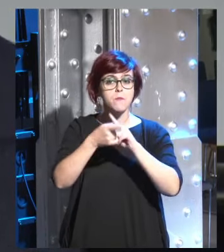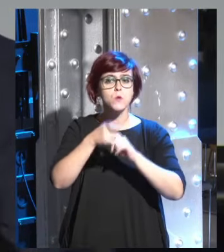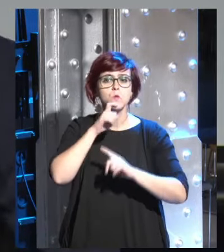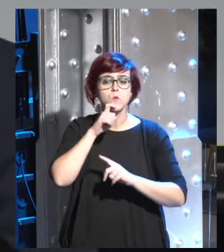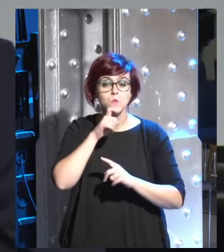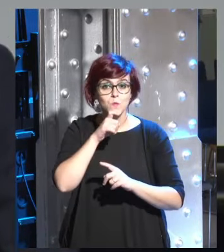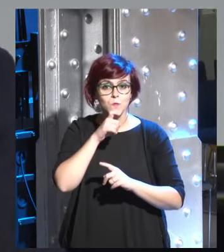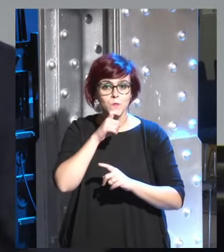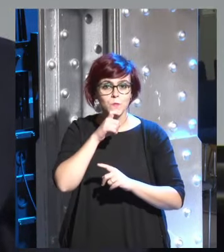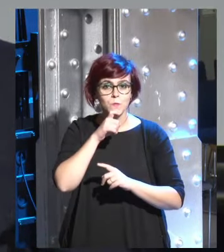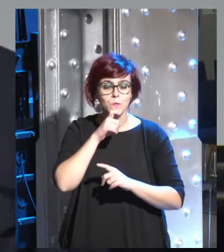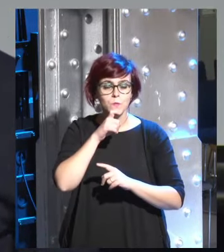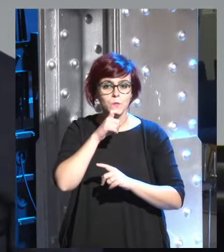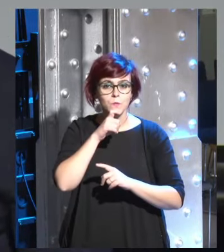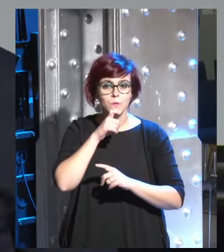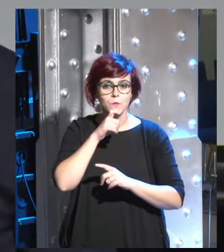crear